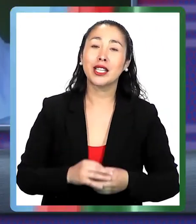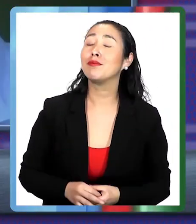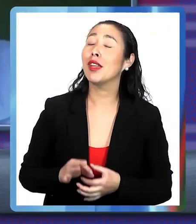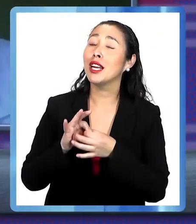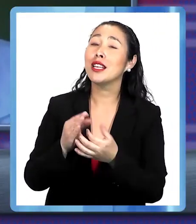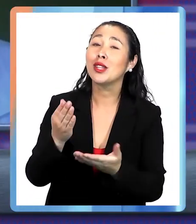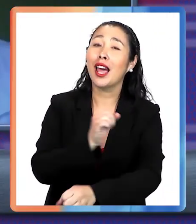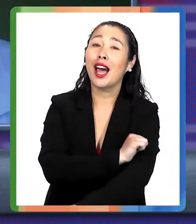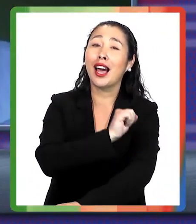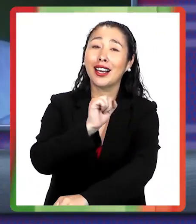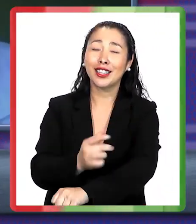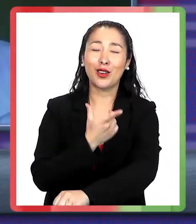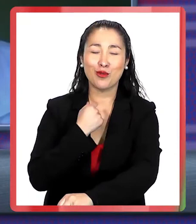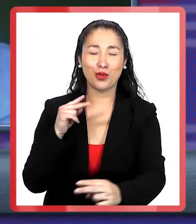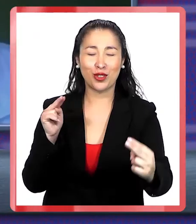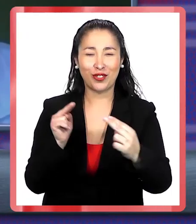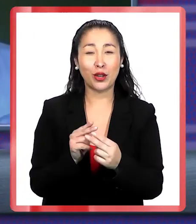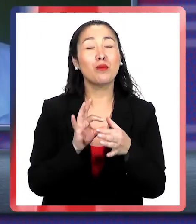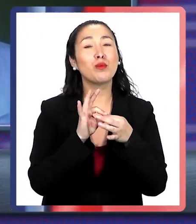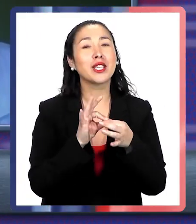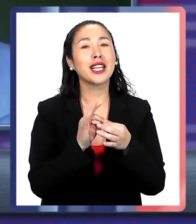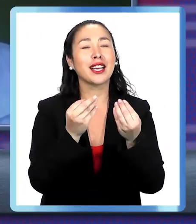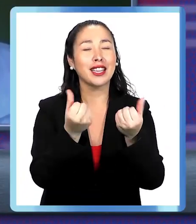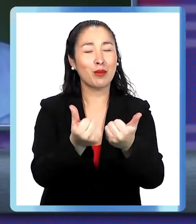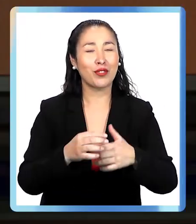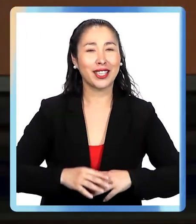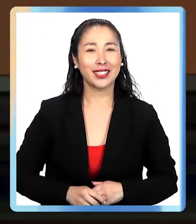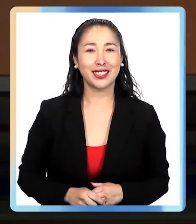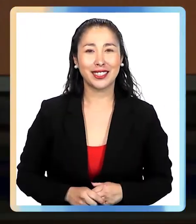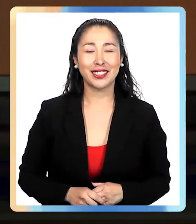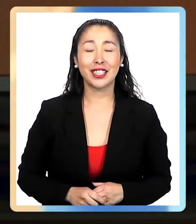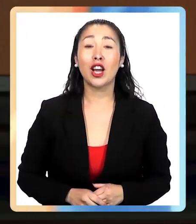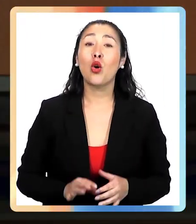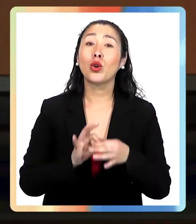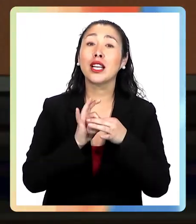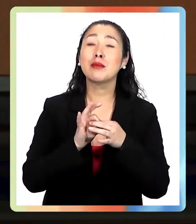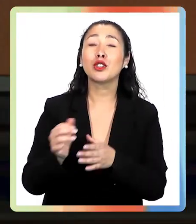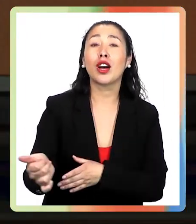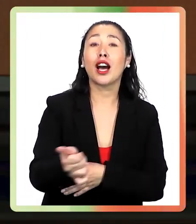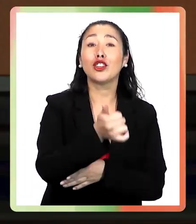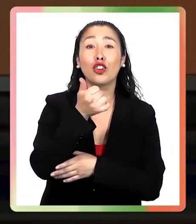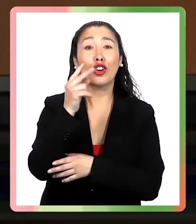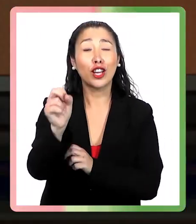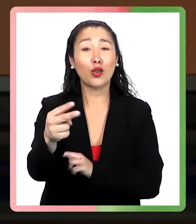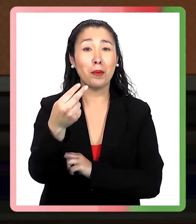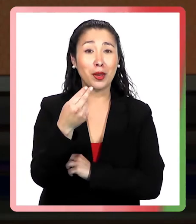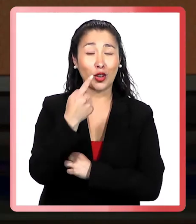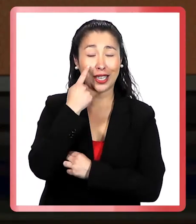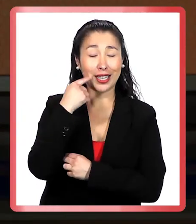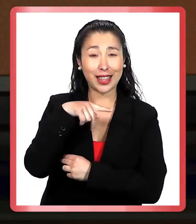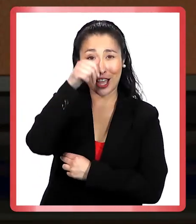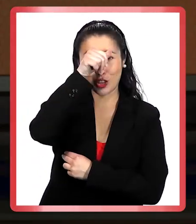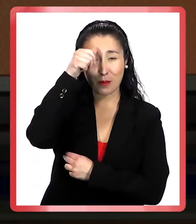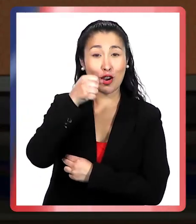Desde la Universidad Católica, un gusto estar con ustedes. Muchísimas gracias, que esté muy bien. Bueno, un agradecimiento a todos los que nos han escuchado. estado en este